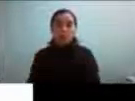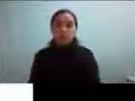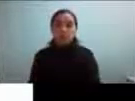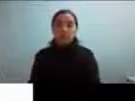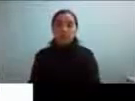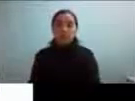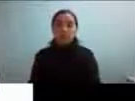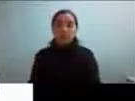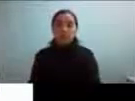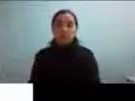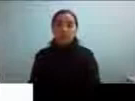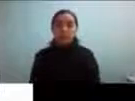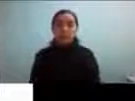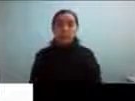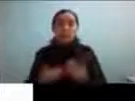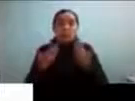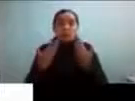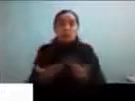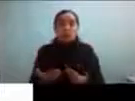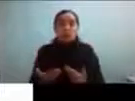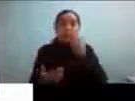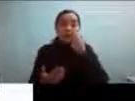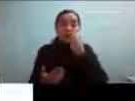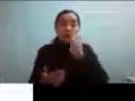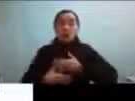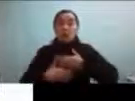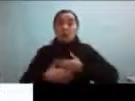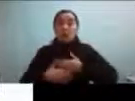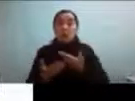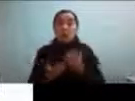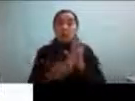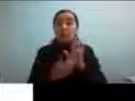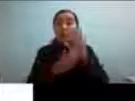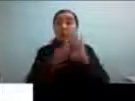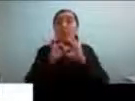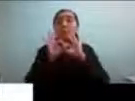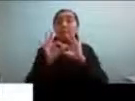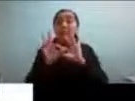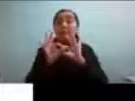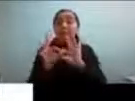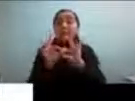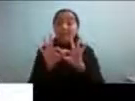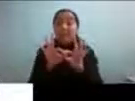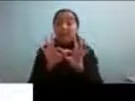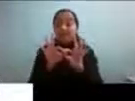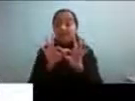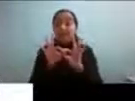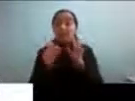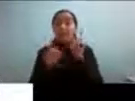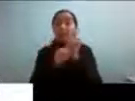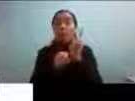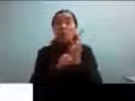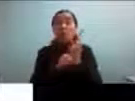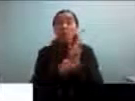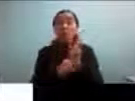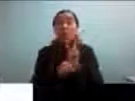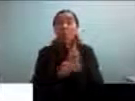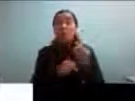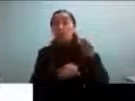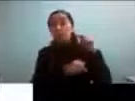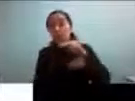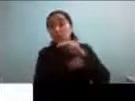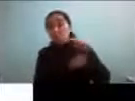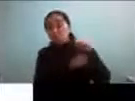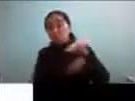eso es básicamente lo que quería presentar hoy un agradecimiento a mis profesores y supervisores por supuesto siempre